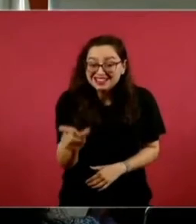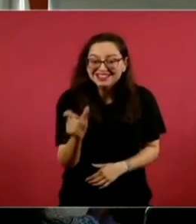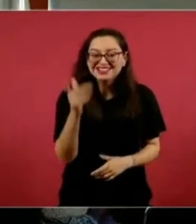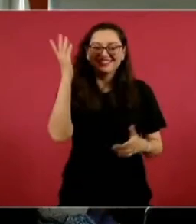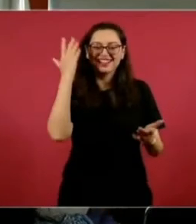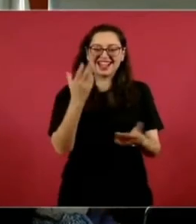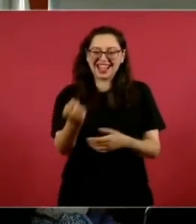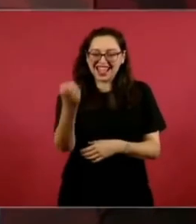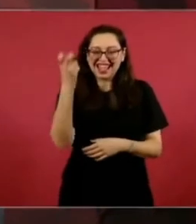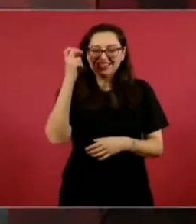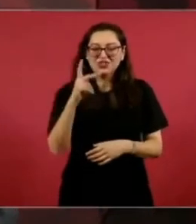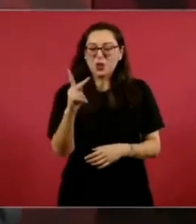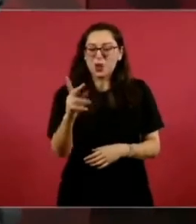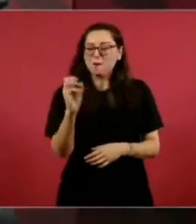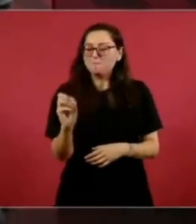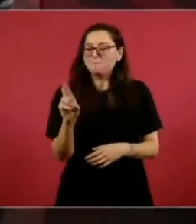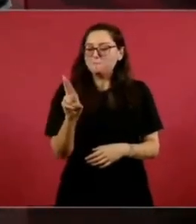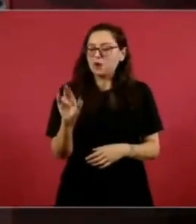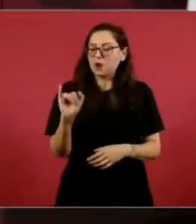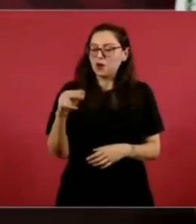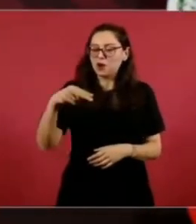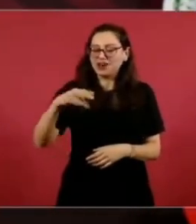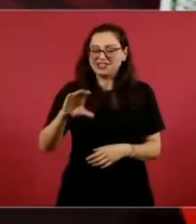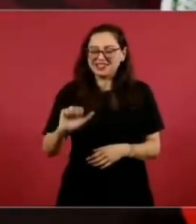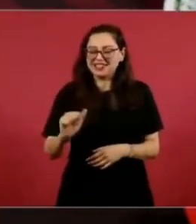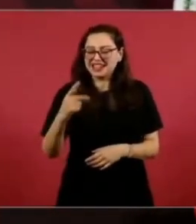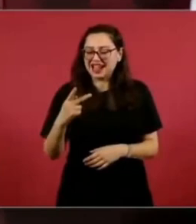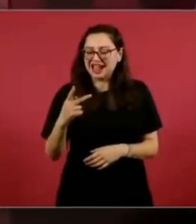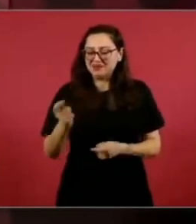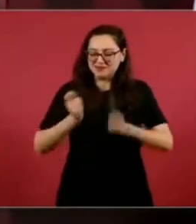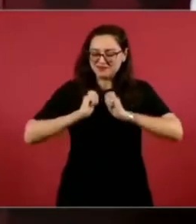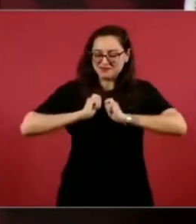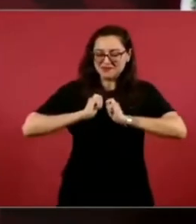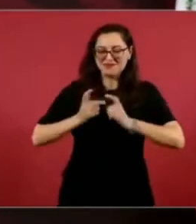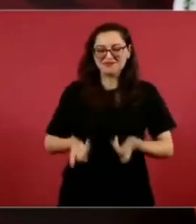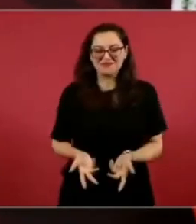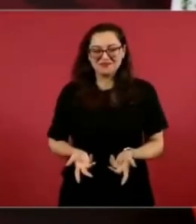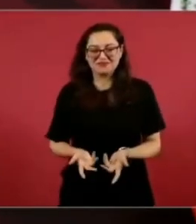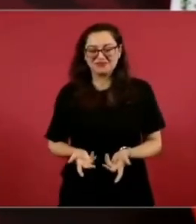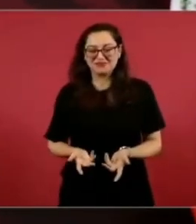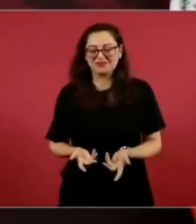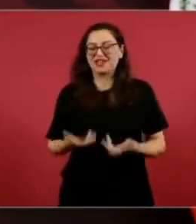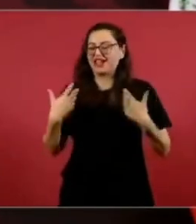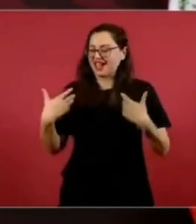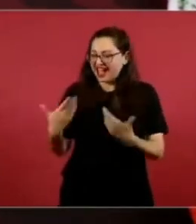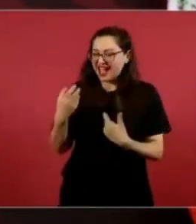Luego quiero sea, de que